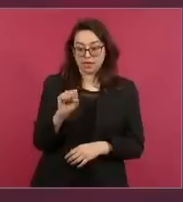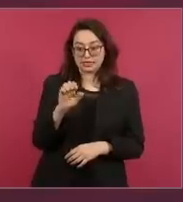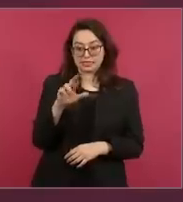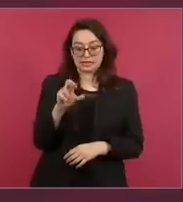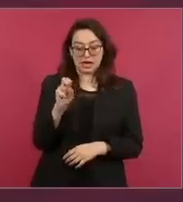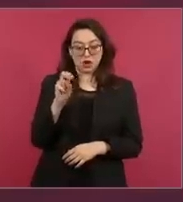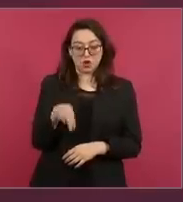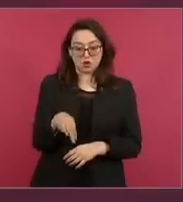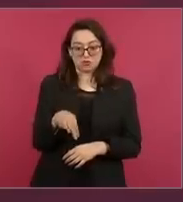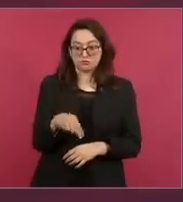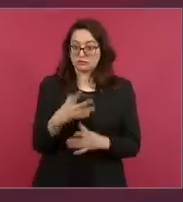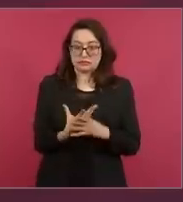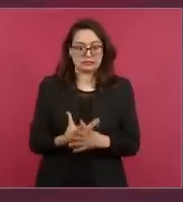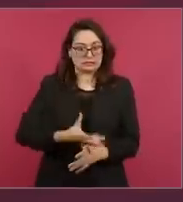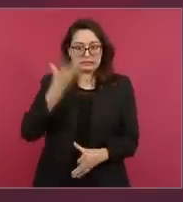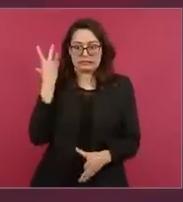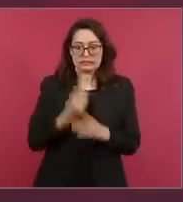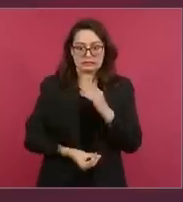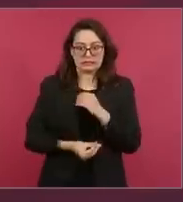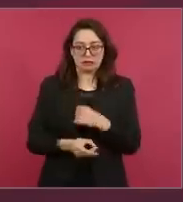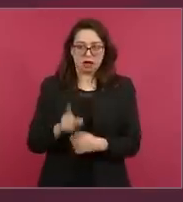en Israel,